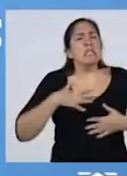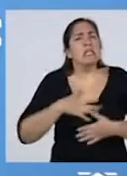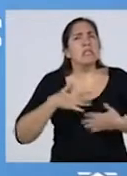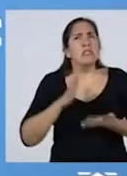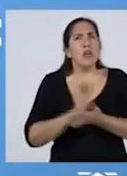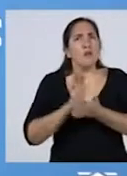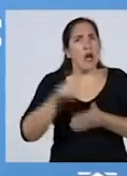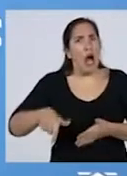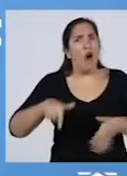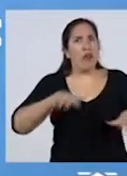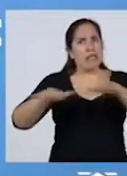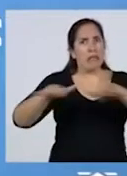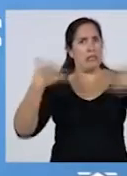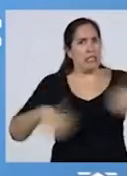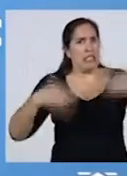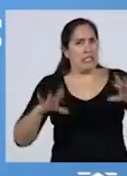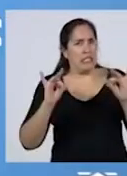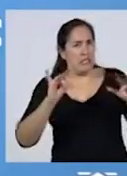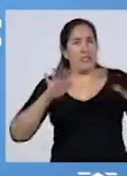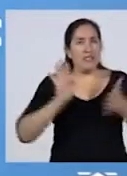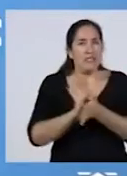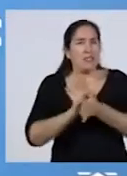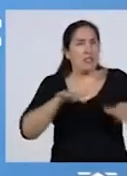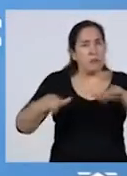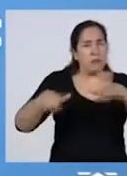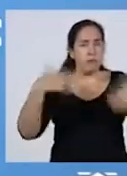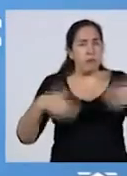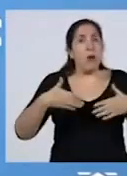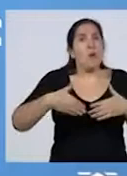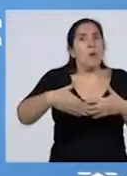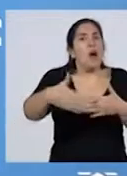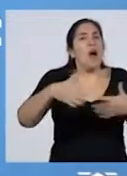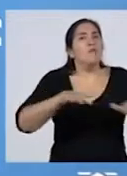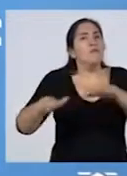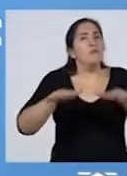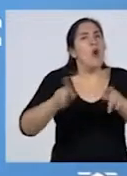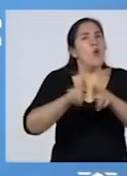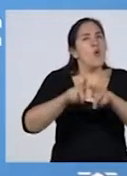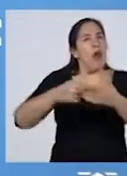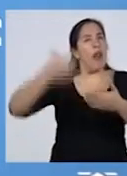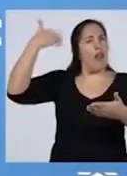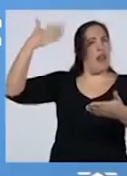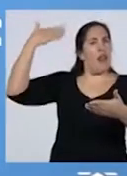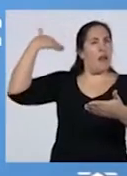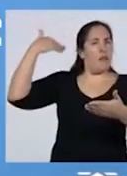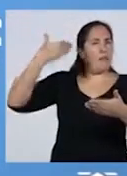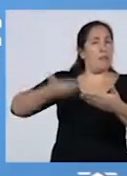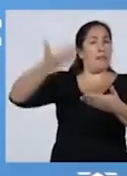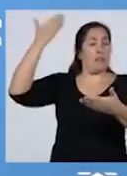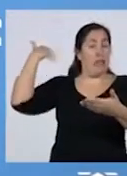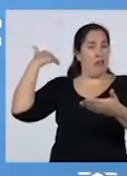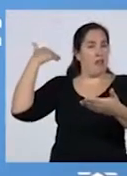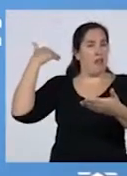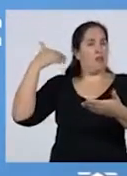estamos atravesando, que esto puede terminar en una crisis similar a otras del pasado. Y yo quiero